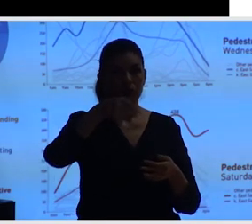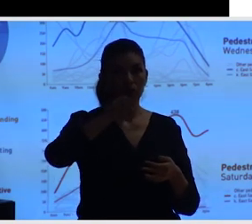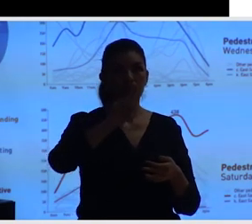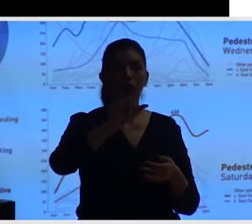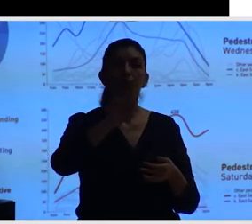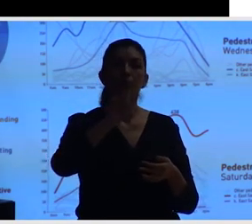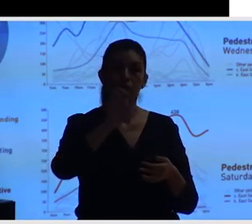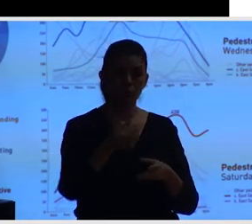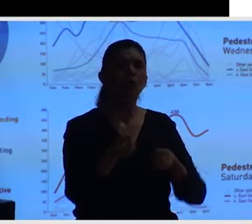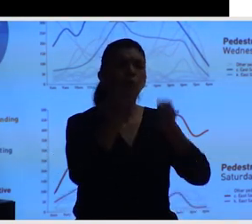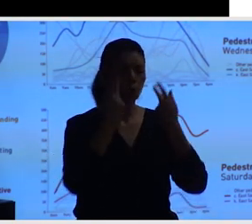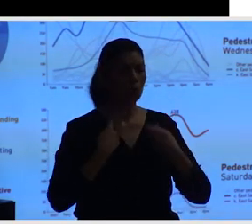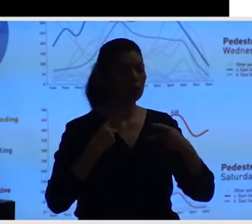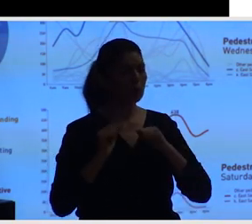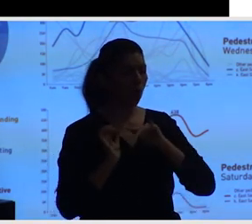peatones.